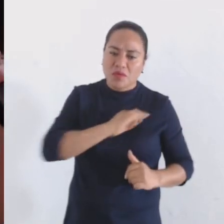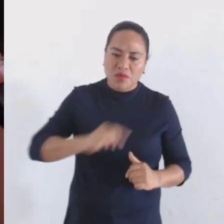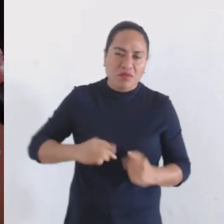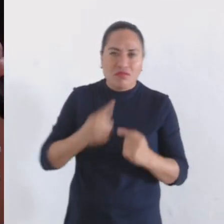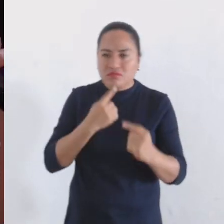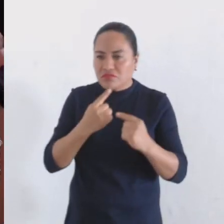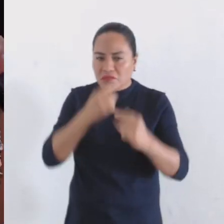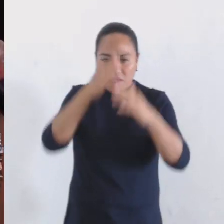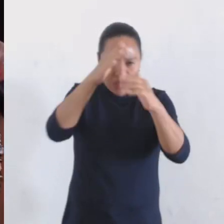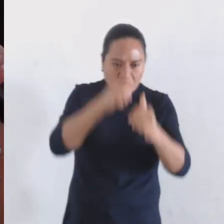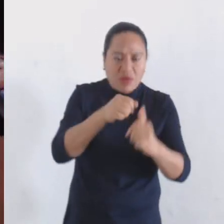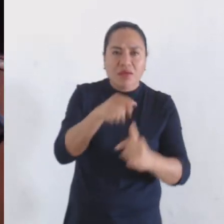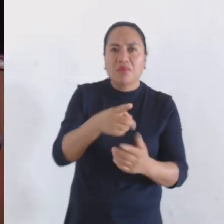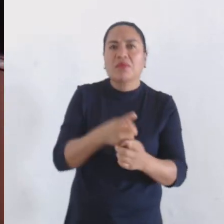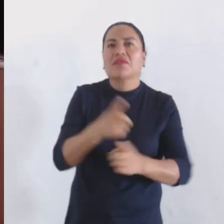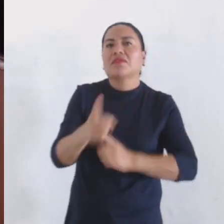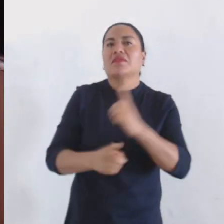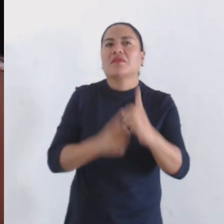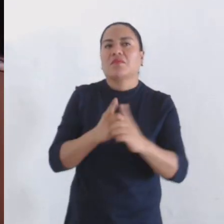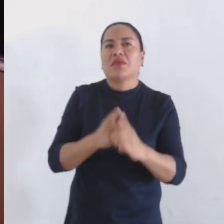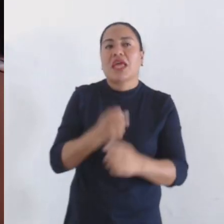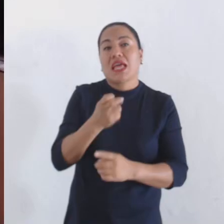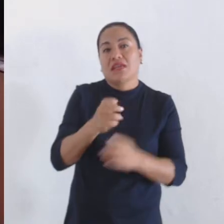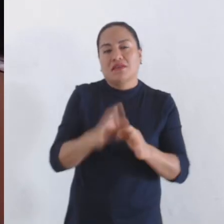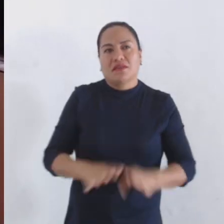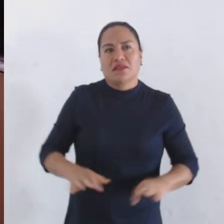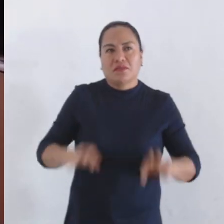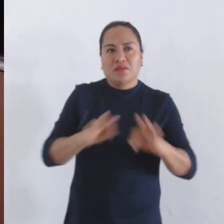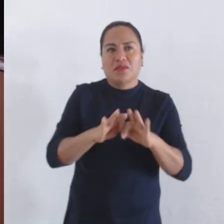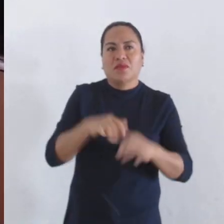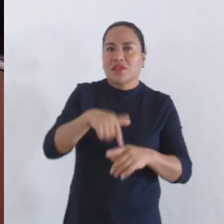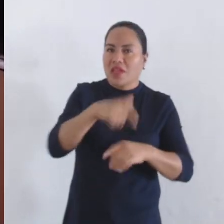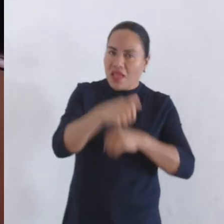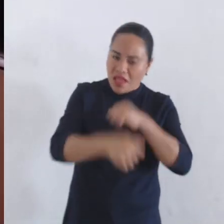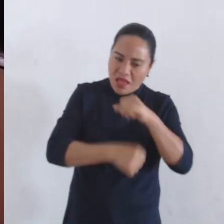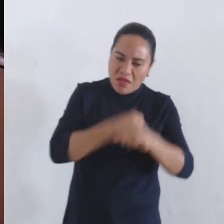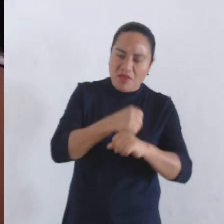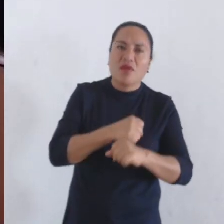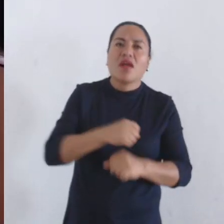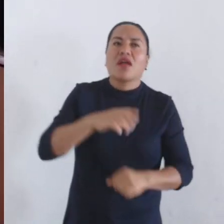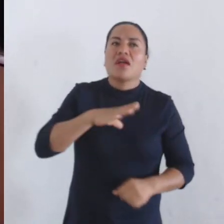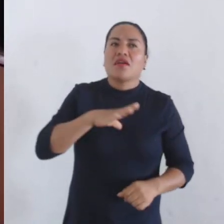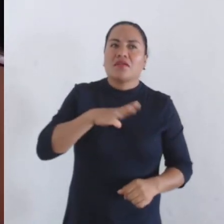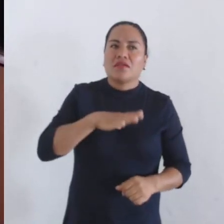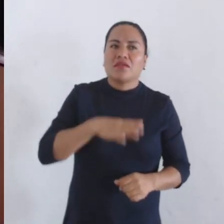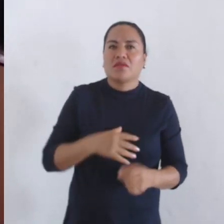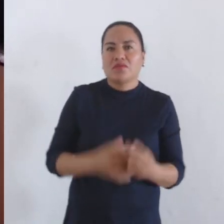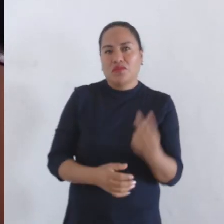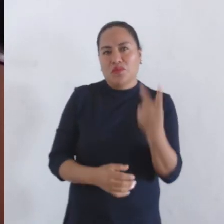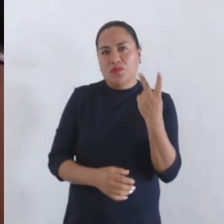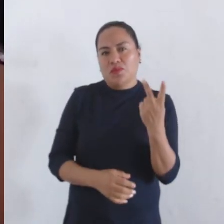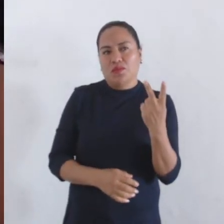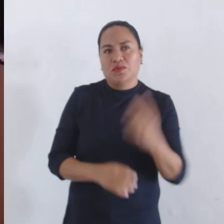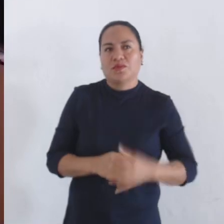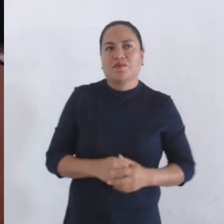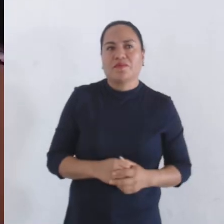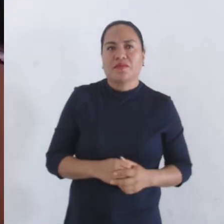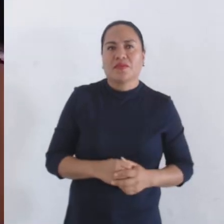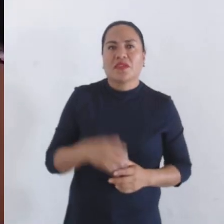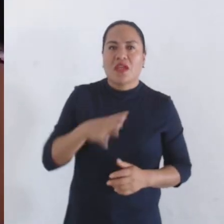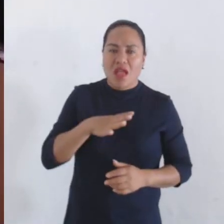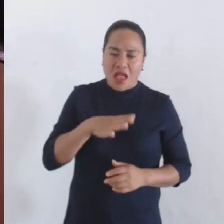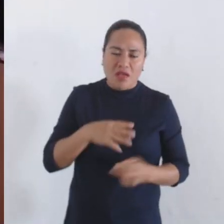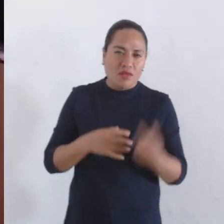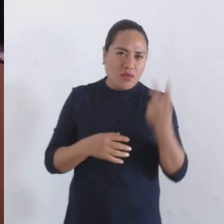con respecto del deporte, creo que es muy importante. En este año también tenemos dos áreas,